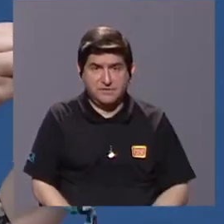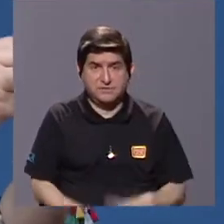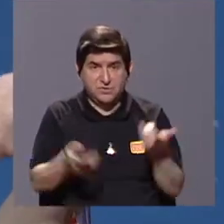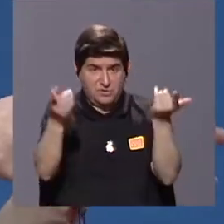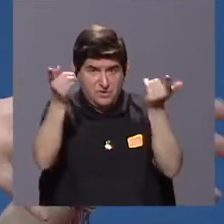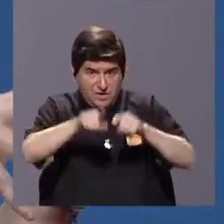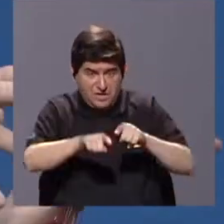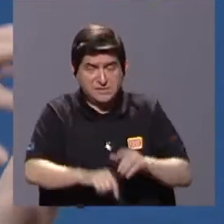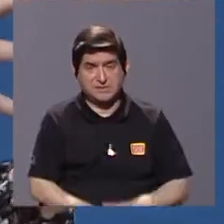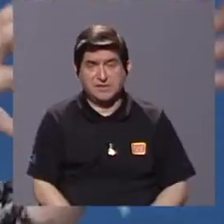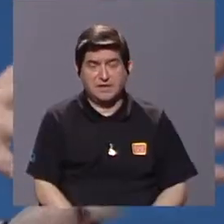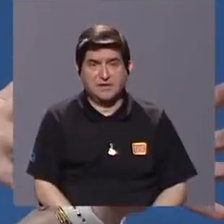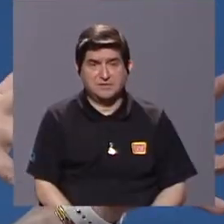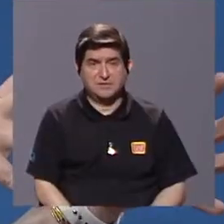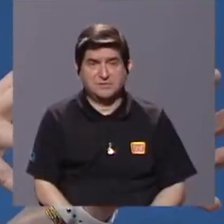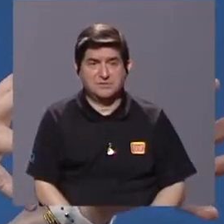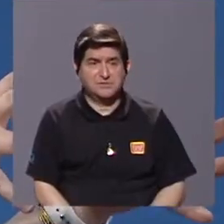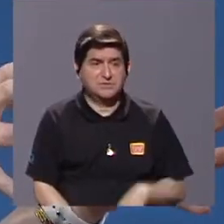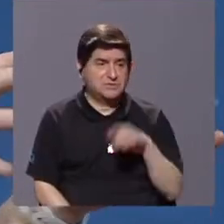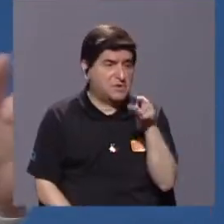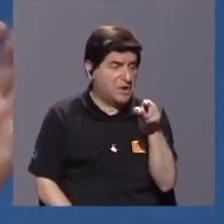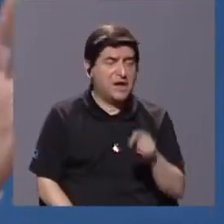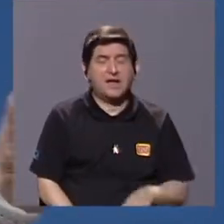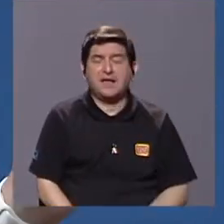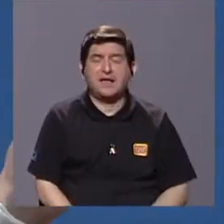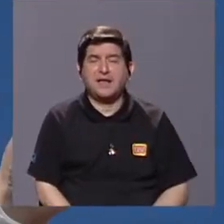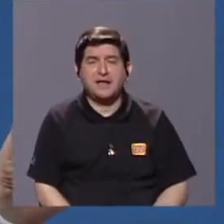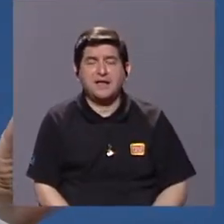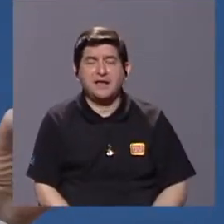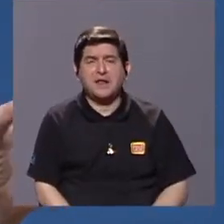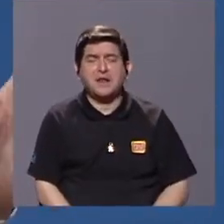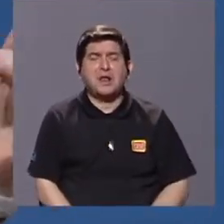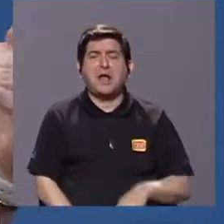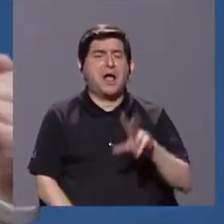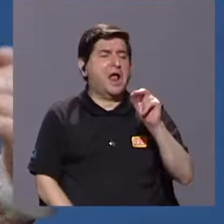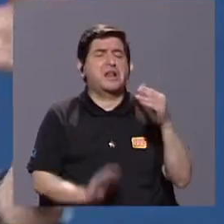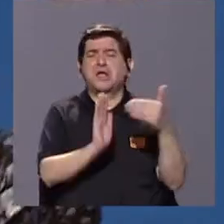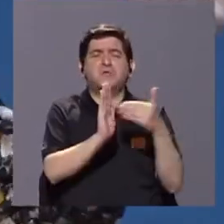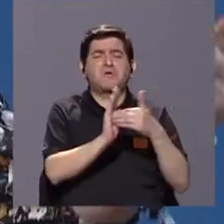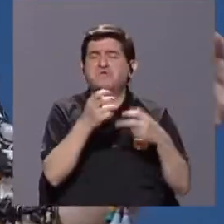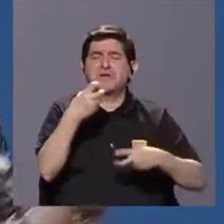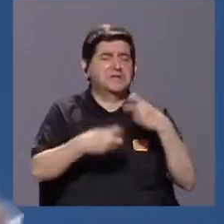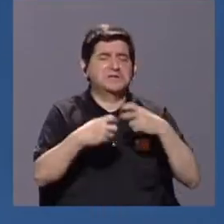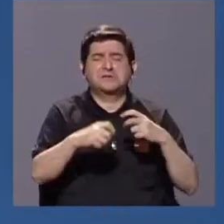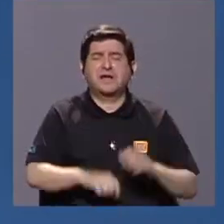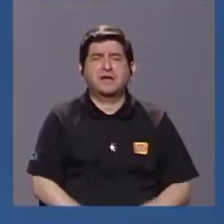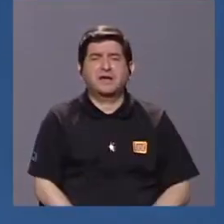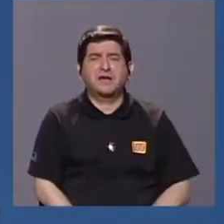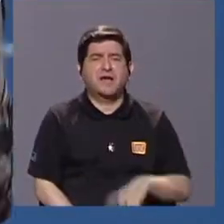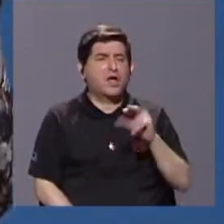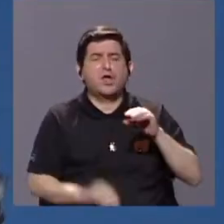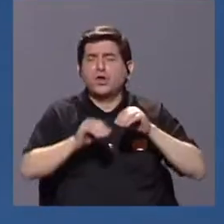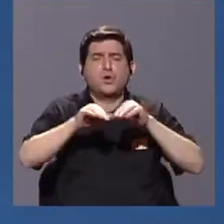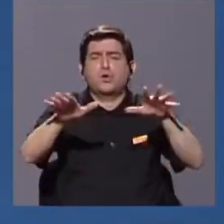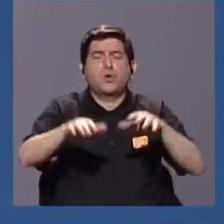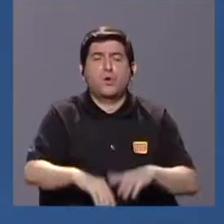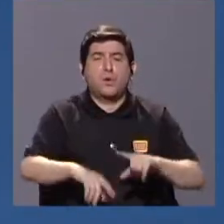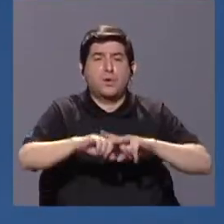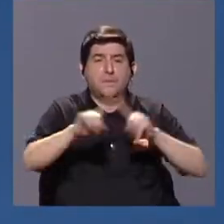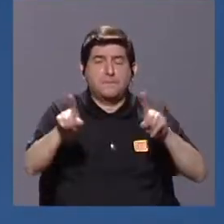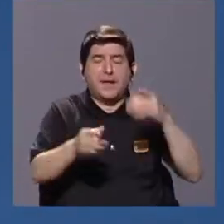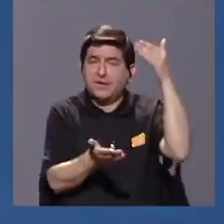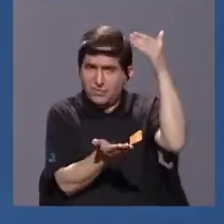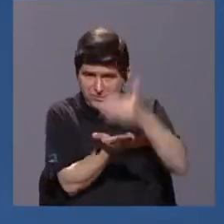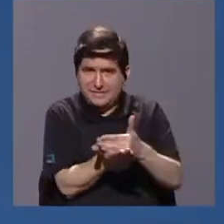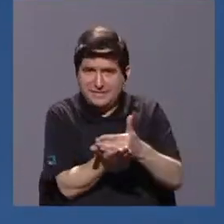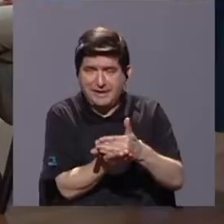infecta, digamos, este hospedero no susceptible y el hospedero susceptible no puede transmitir el agente infeccioso, entonces corta la